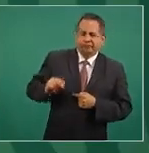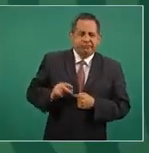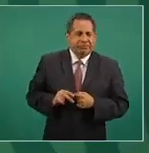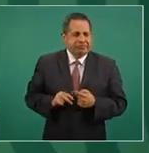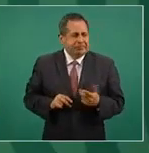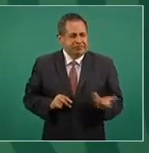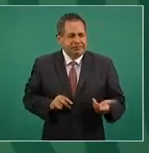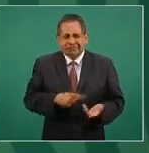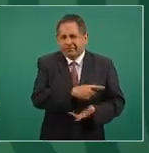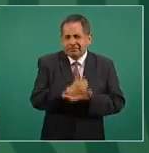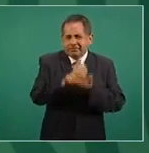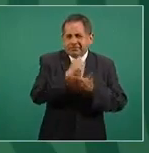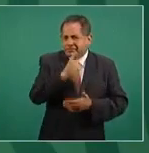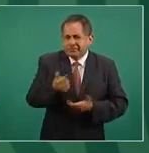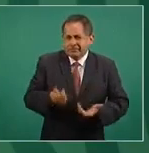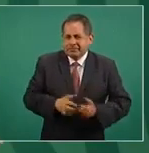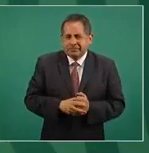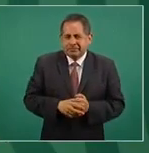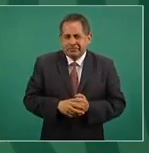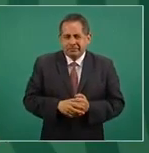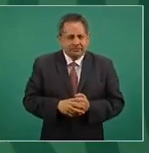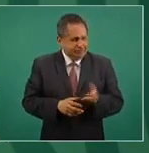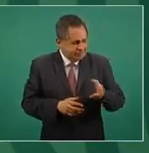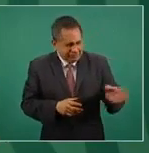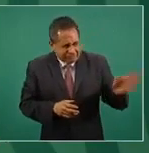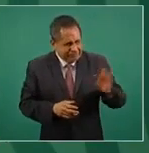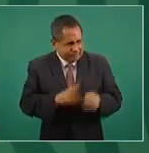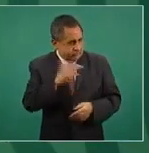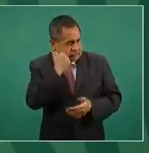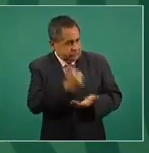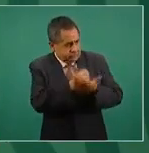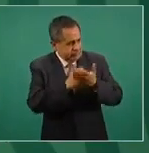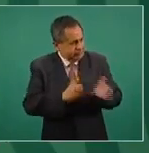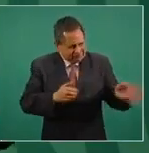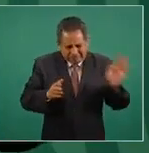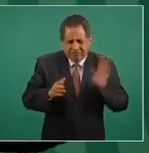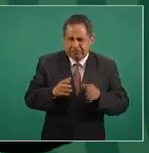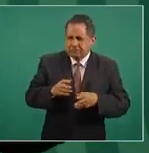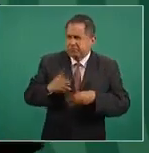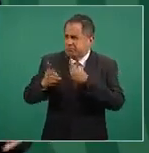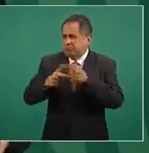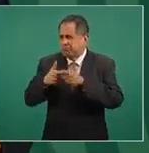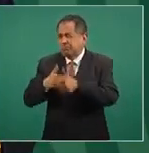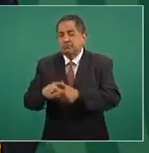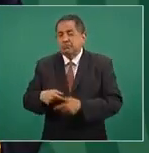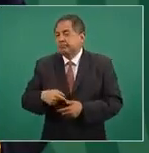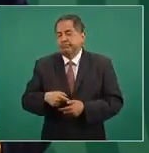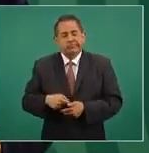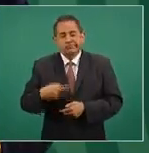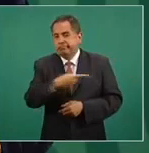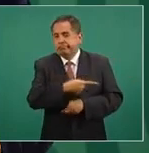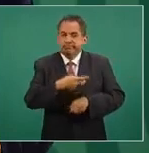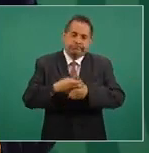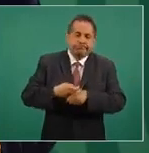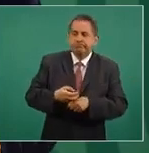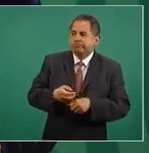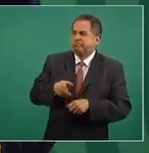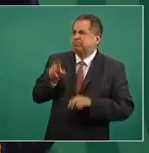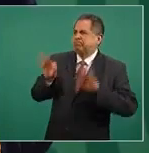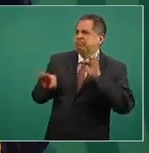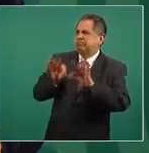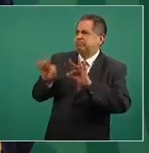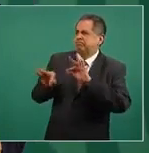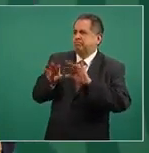pero no es así, desgraciadamente. Claro, tienen todo su derecho de